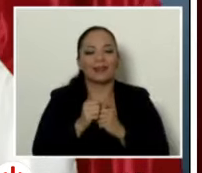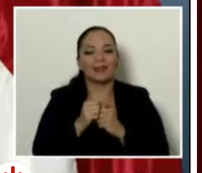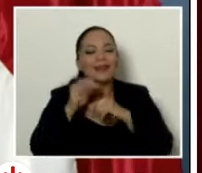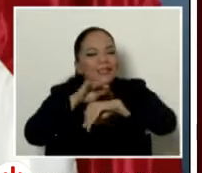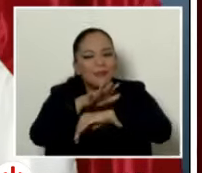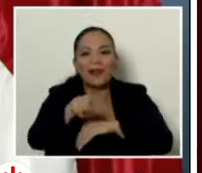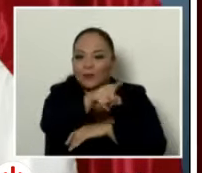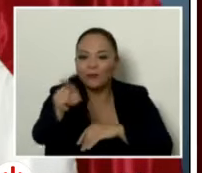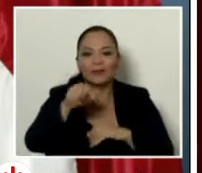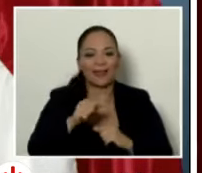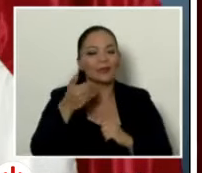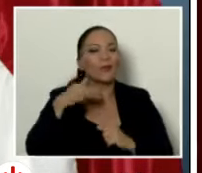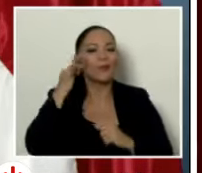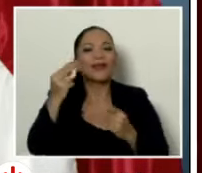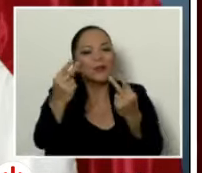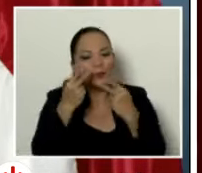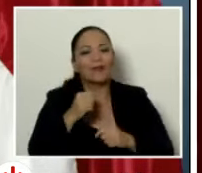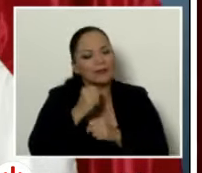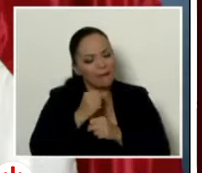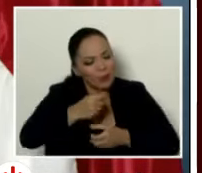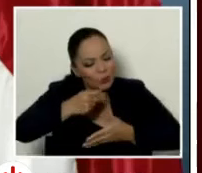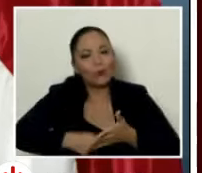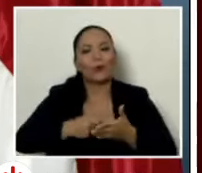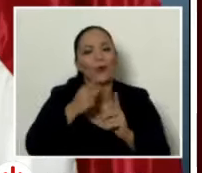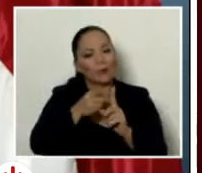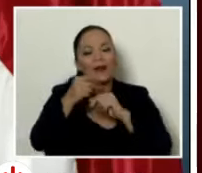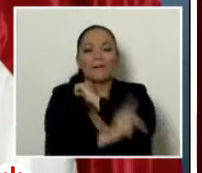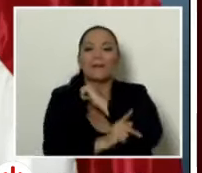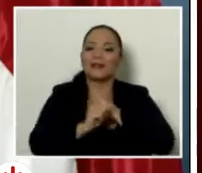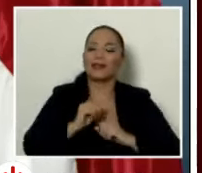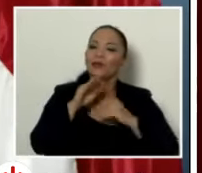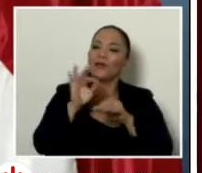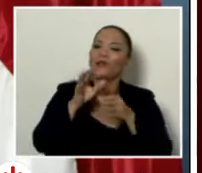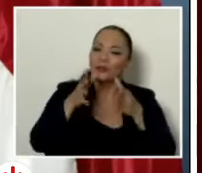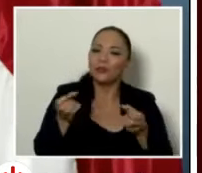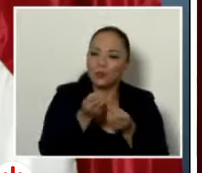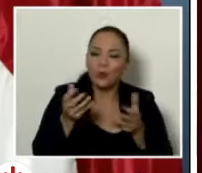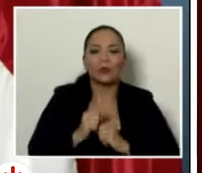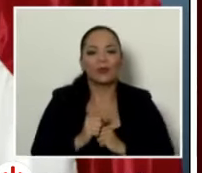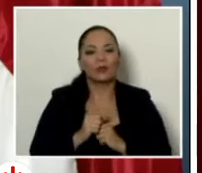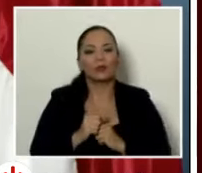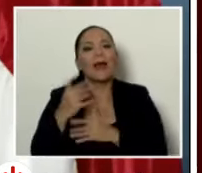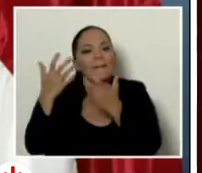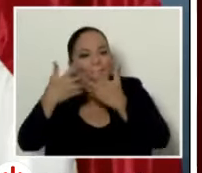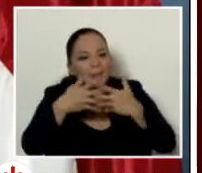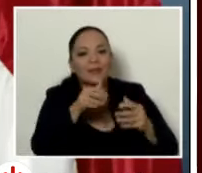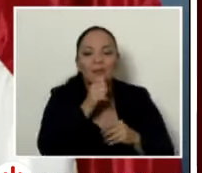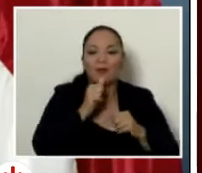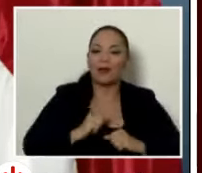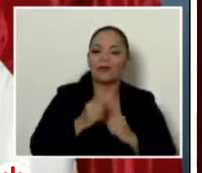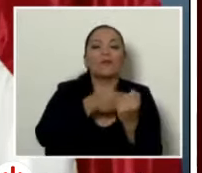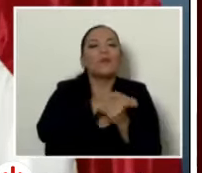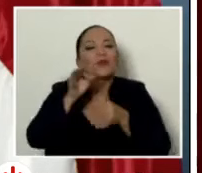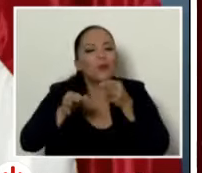continuar trabajando duro por esta patria a los empleados públicos al sector privado al poder judicial